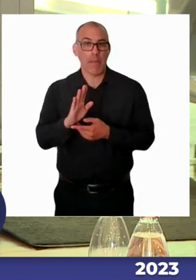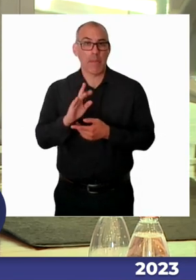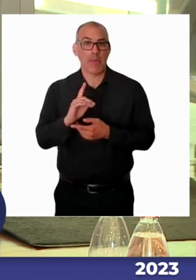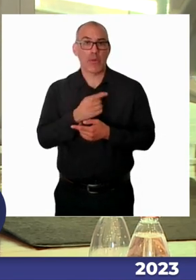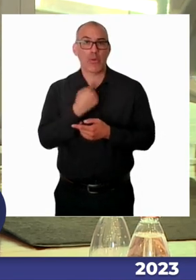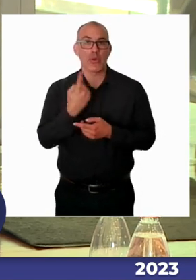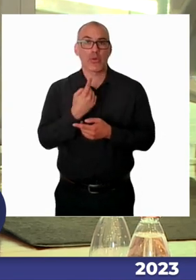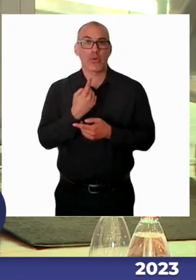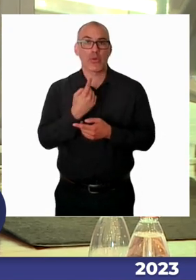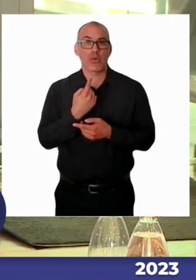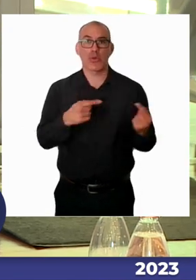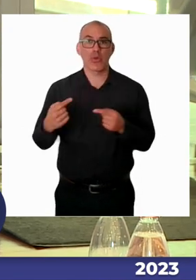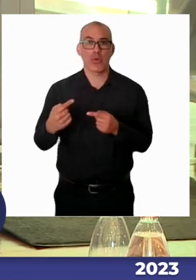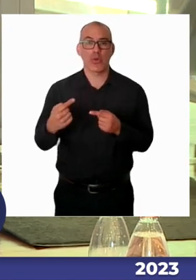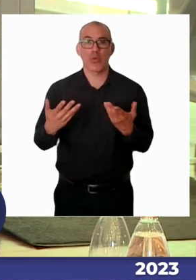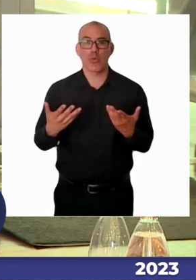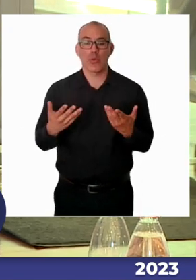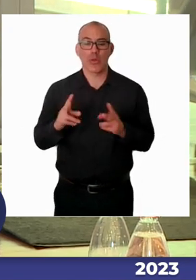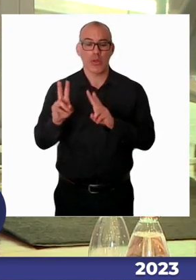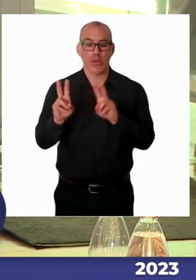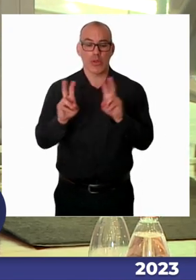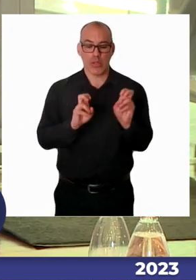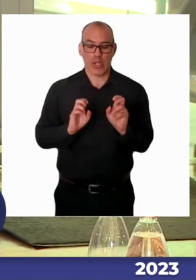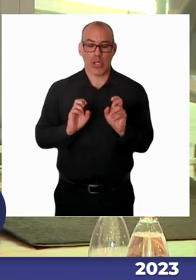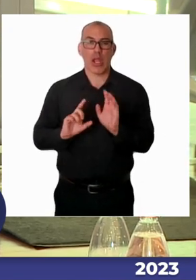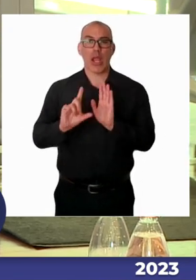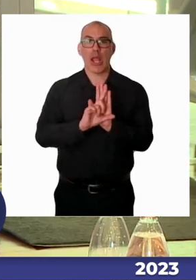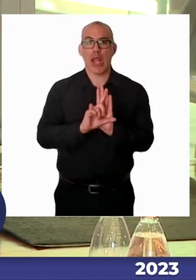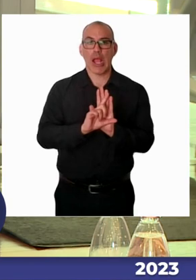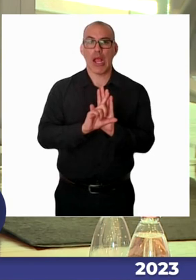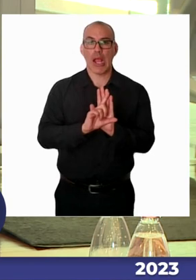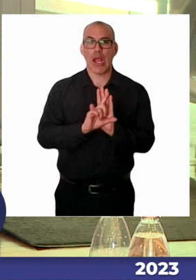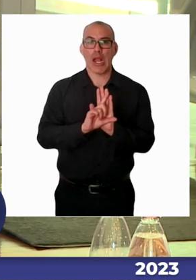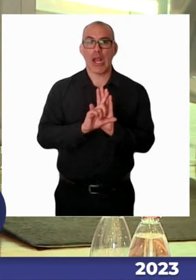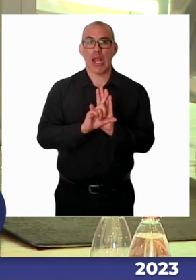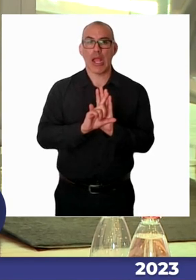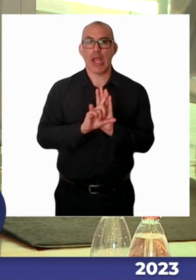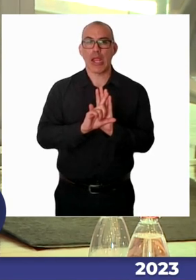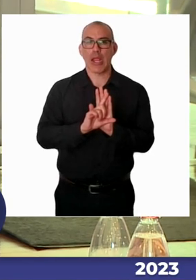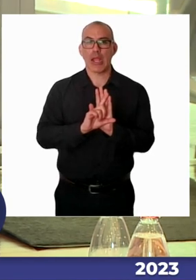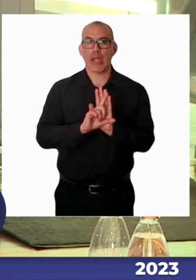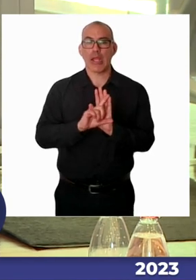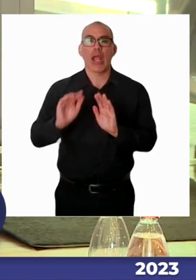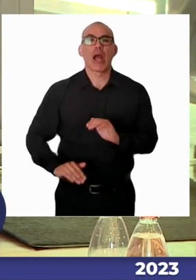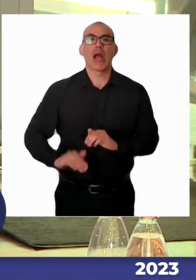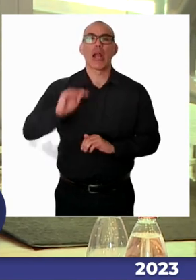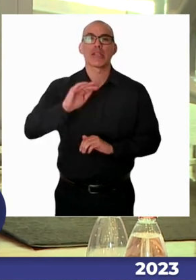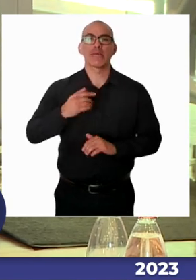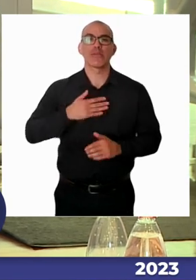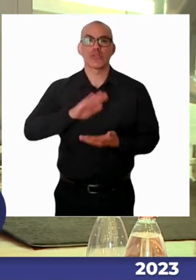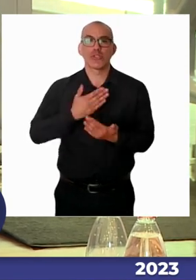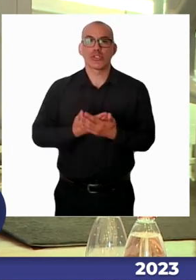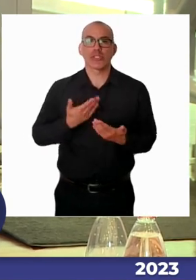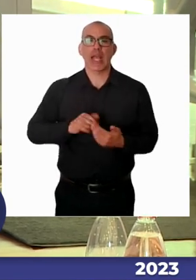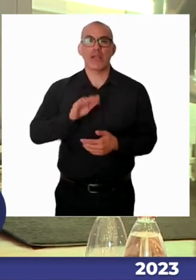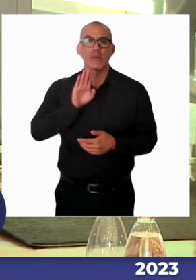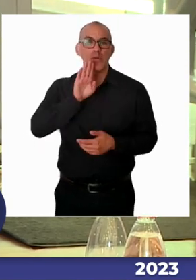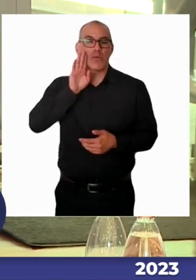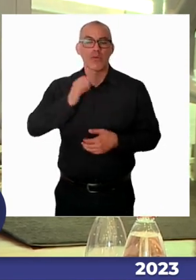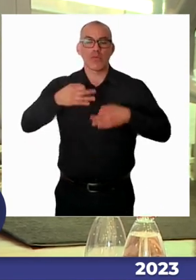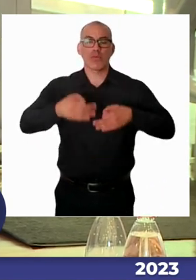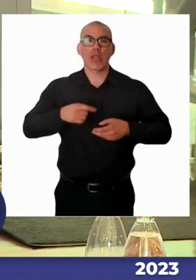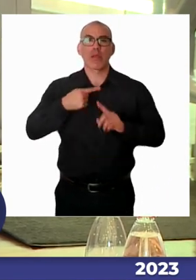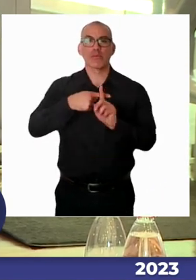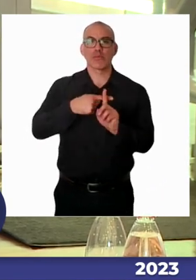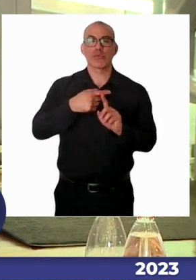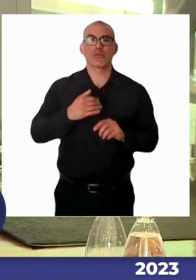en la ley... De envejecimiento. Sí, sí, de envejecimiento sano, activo y positivo. Pero para nosotros es muy importante, y el gobierno le ha puesto